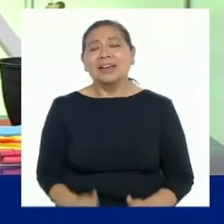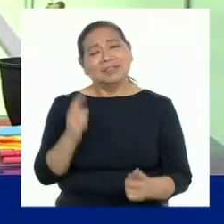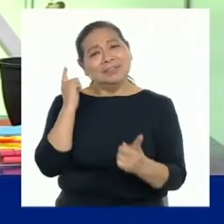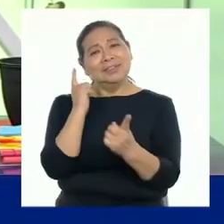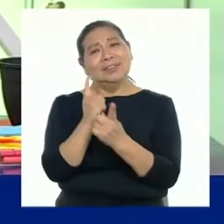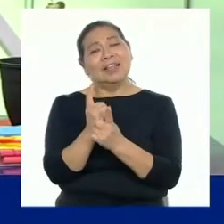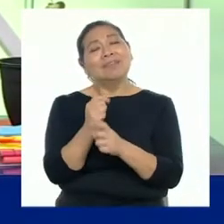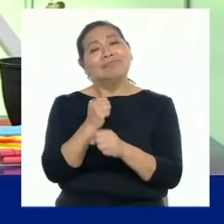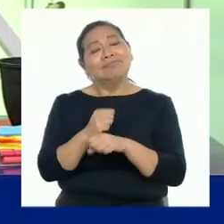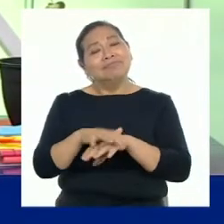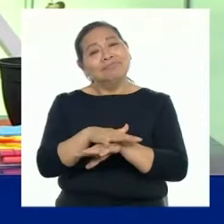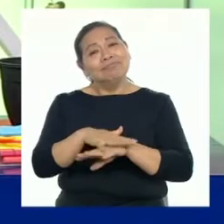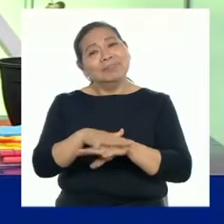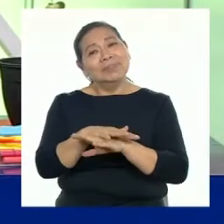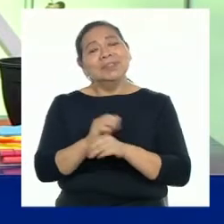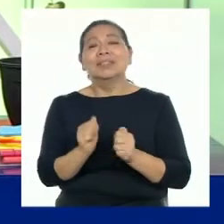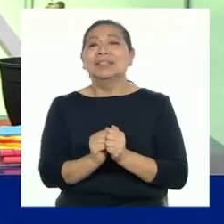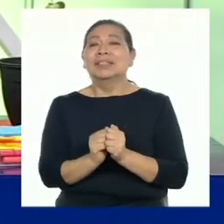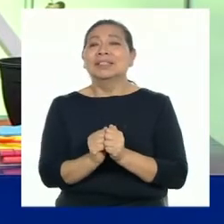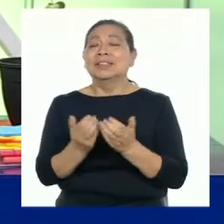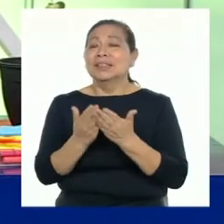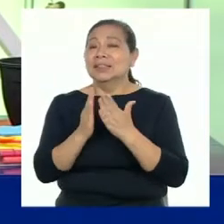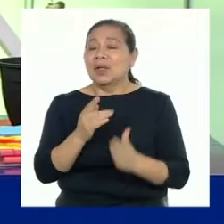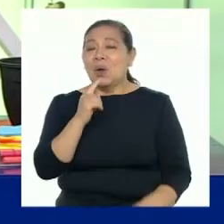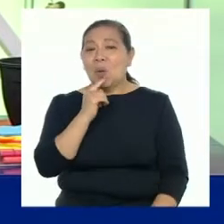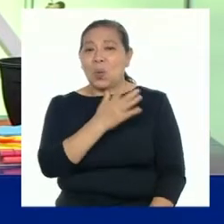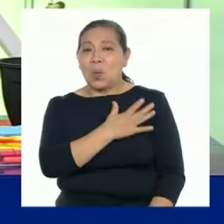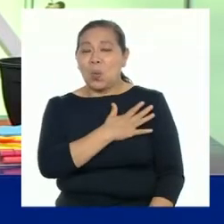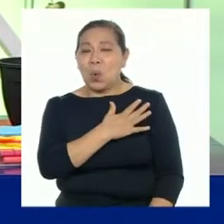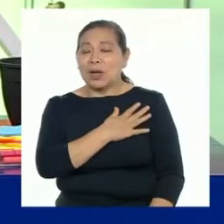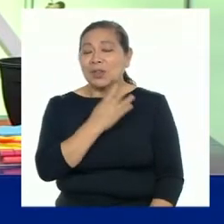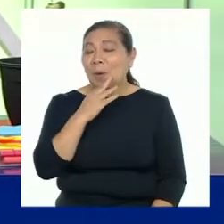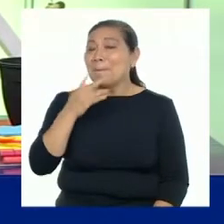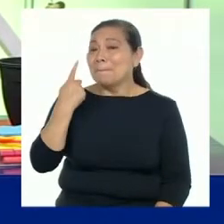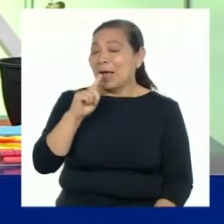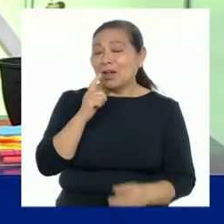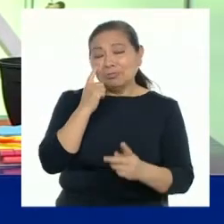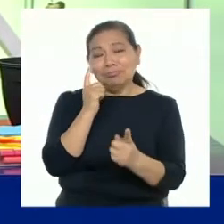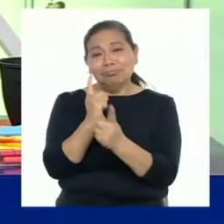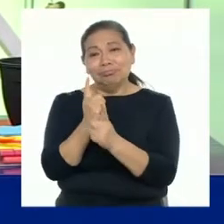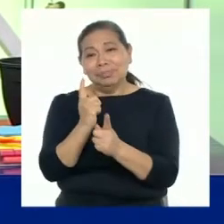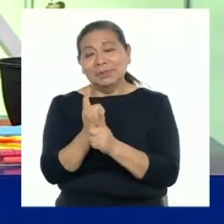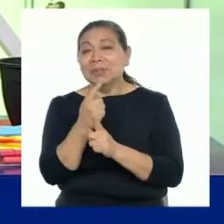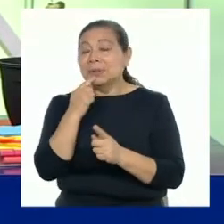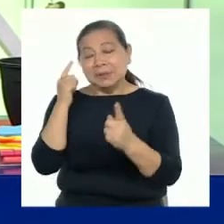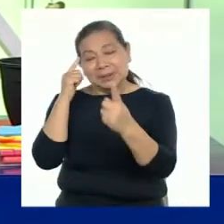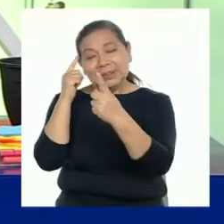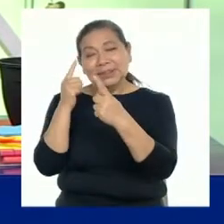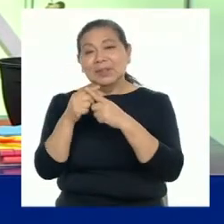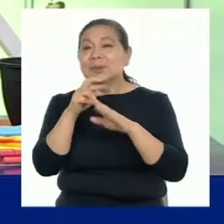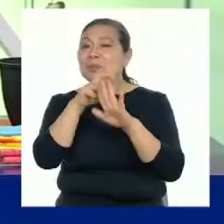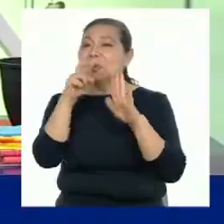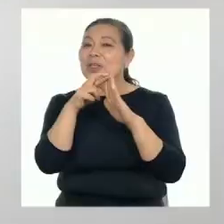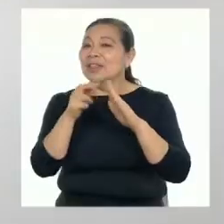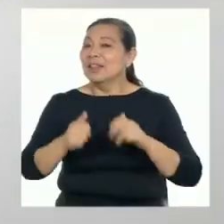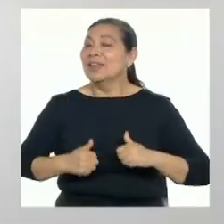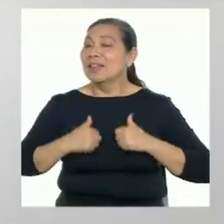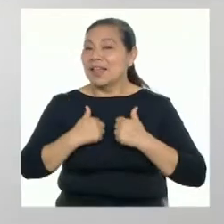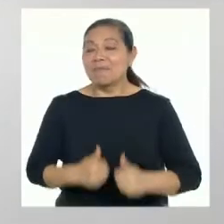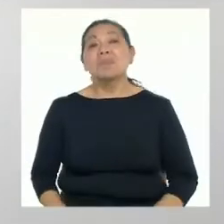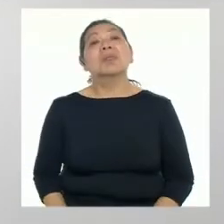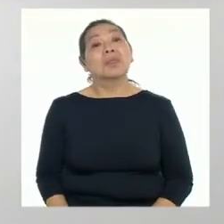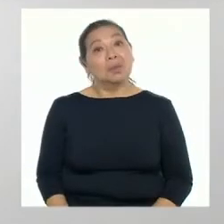reto de elaborar un planificador donde las y los estudiantes de cuarto y secundaria puedan hacer un seguimiento a las metas de sus proyectos de vida.